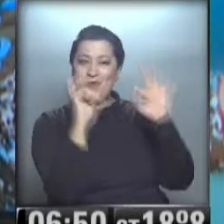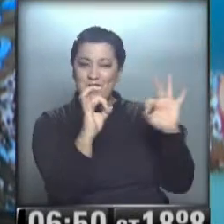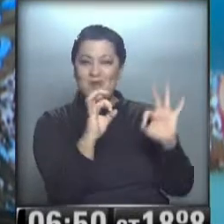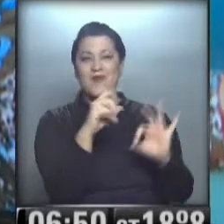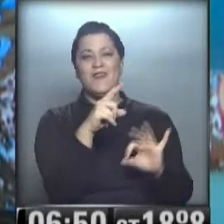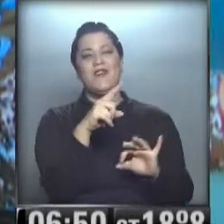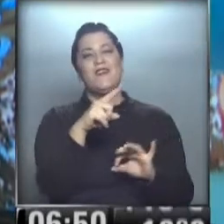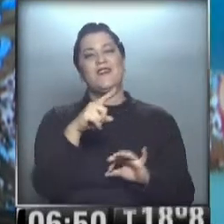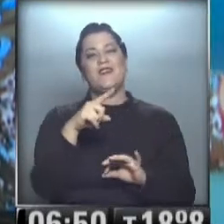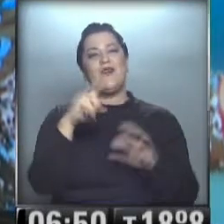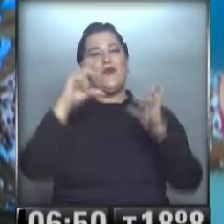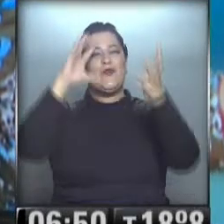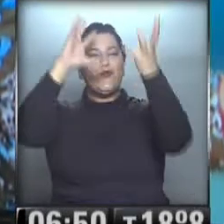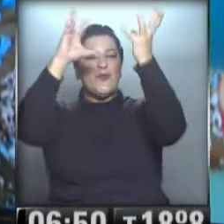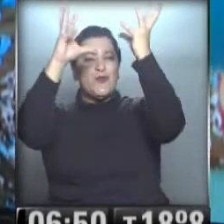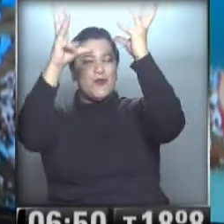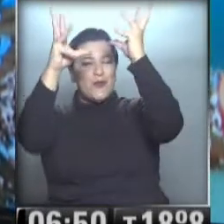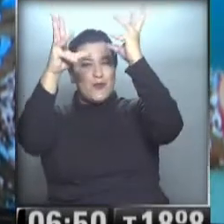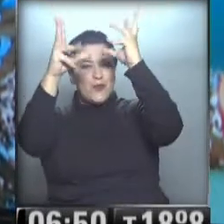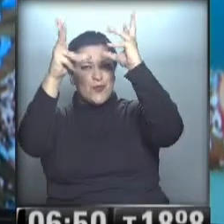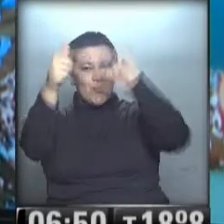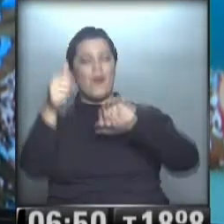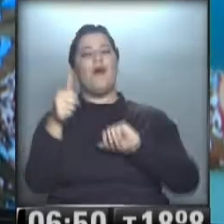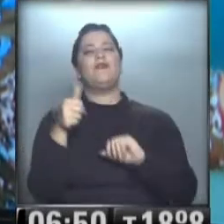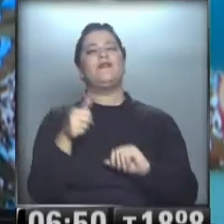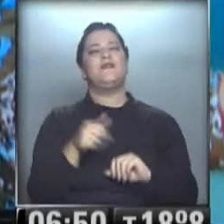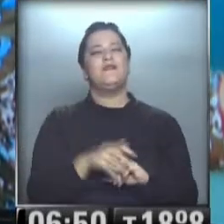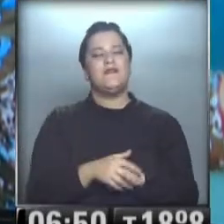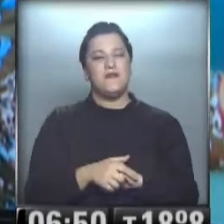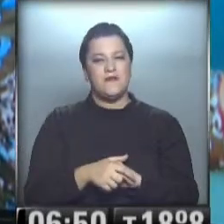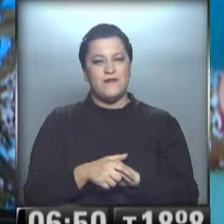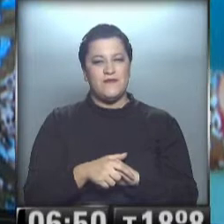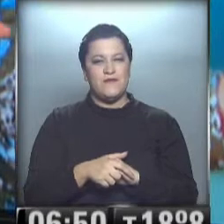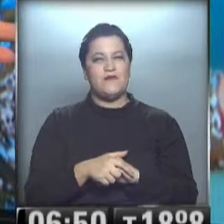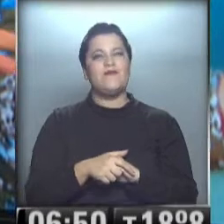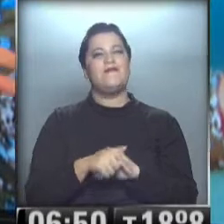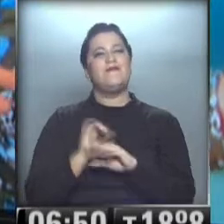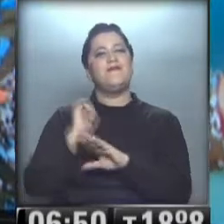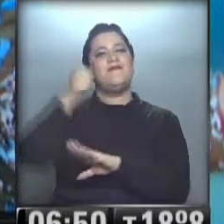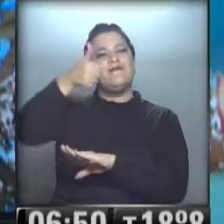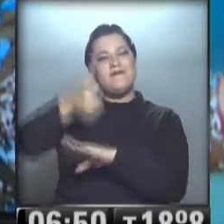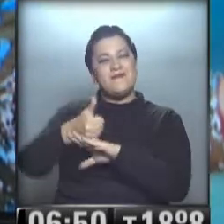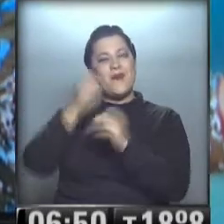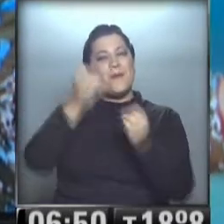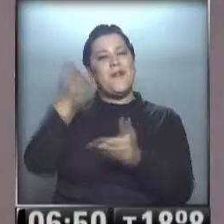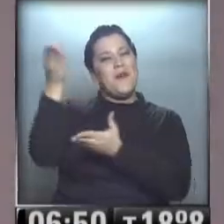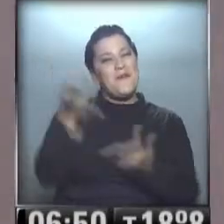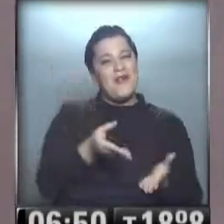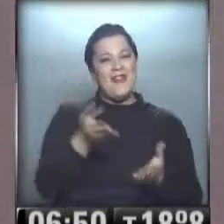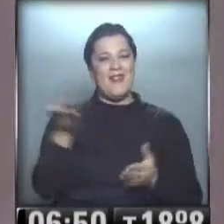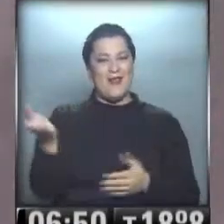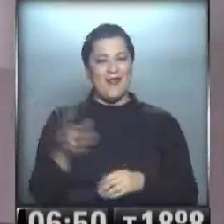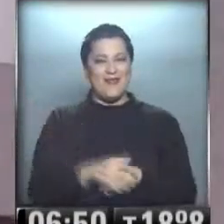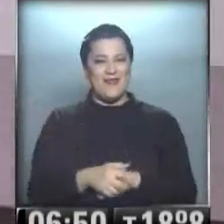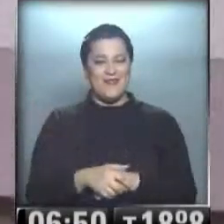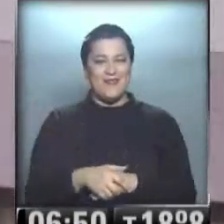atravesando las nubes y ya se los presento. Realmente un príncipe. Bienvenido, principito. ¿Qué